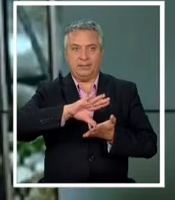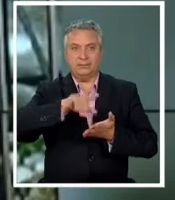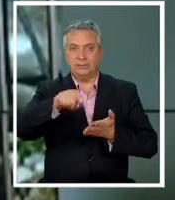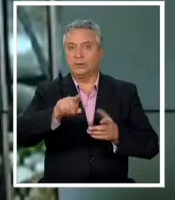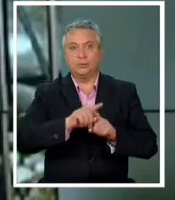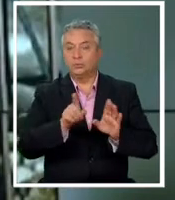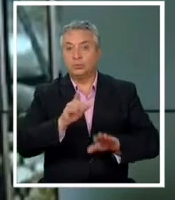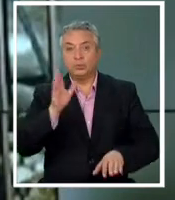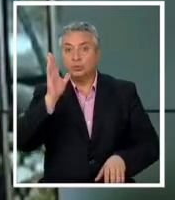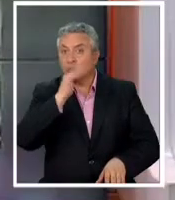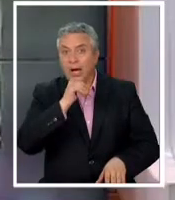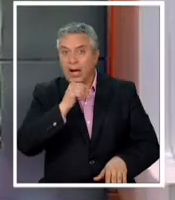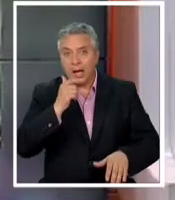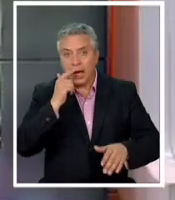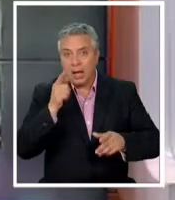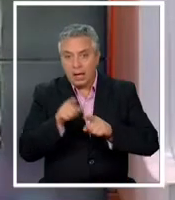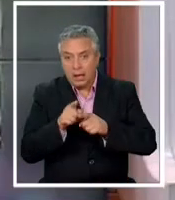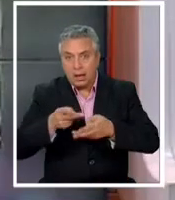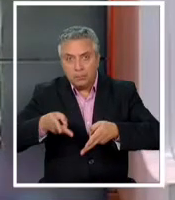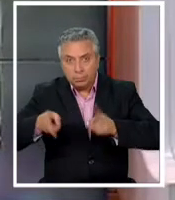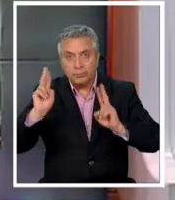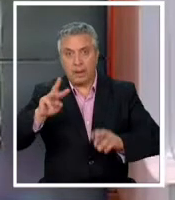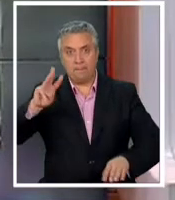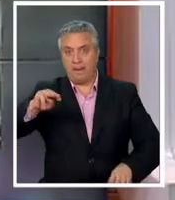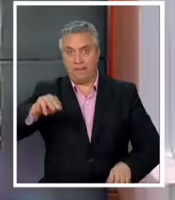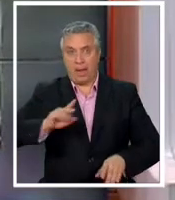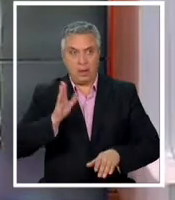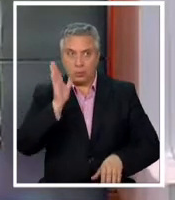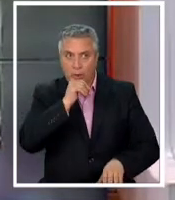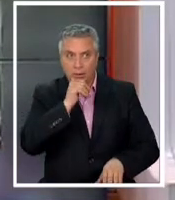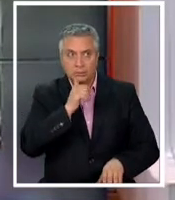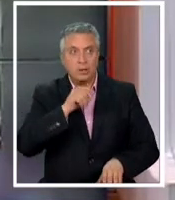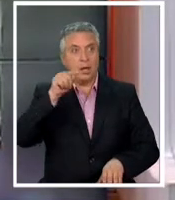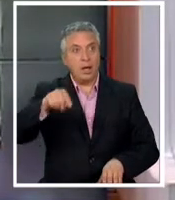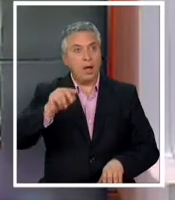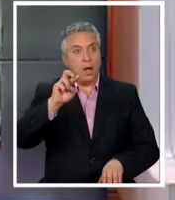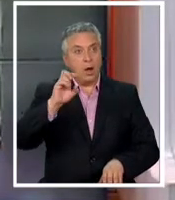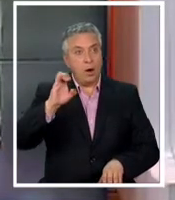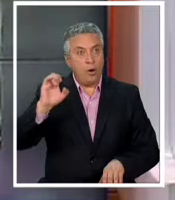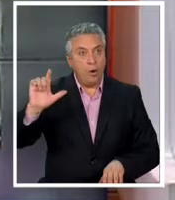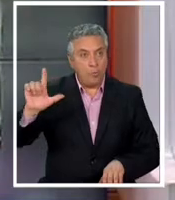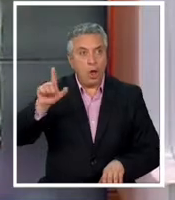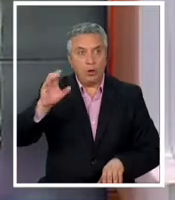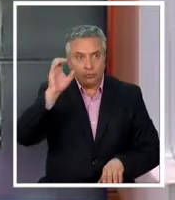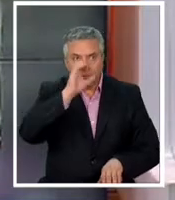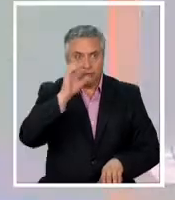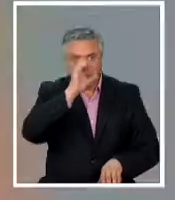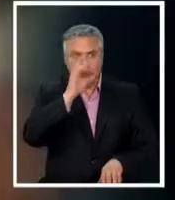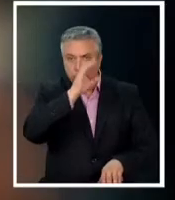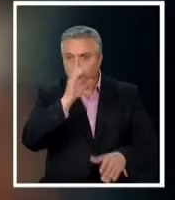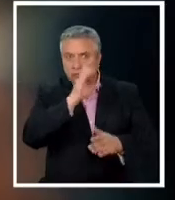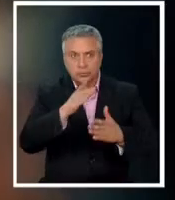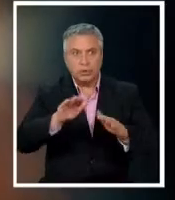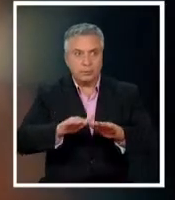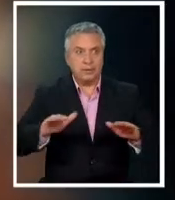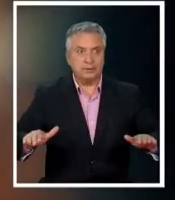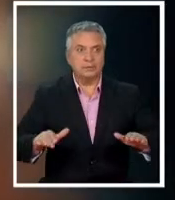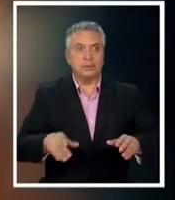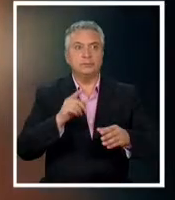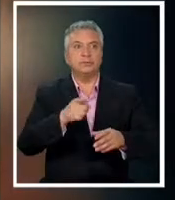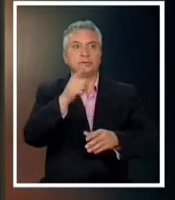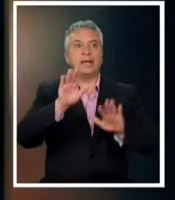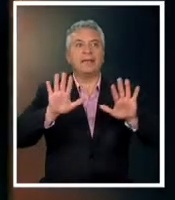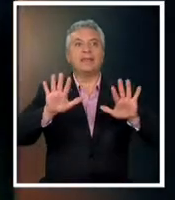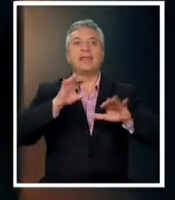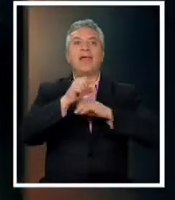autorización de sus madres pol está buscando a los dos adultos y así también a las pequeñas clara magdalena de